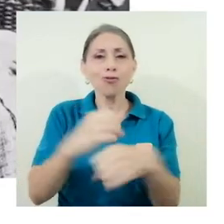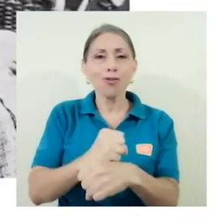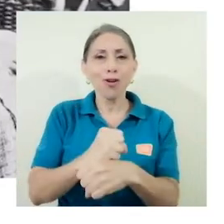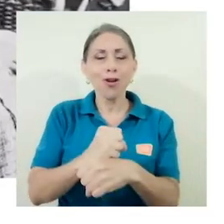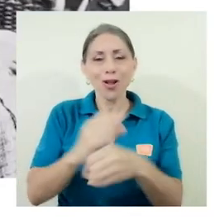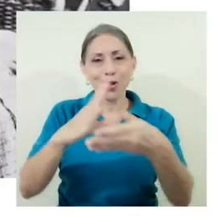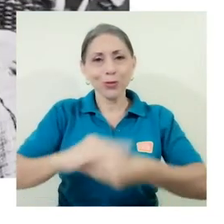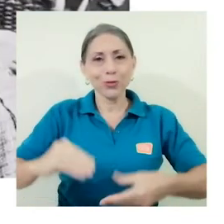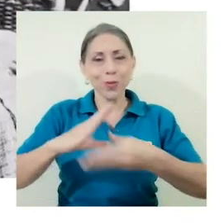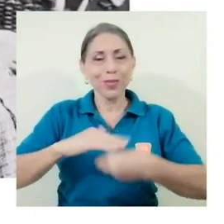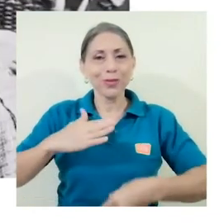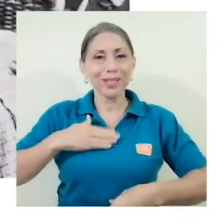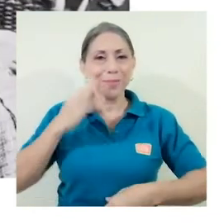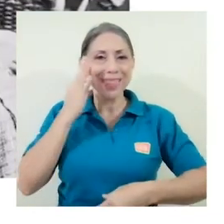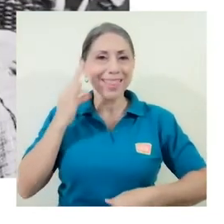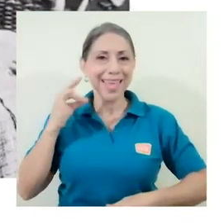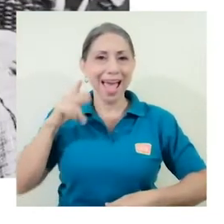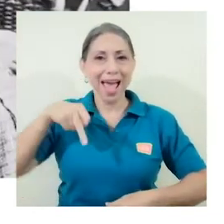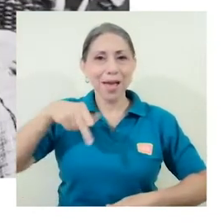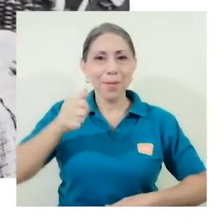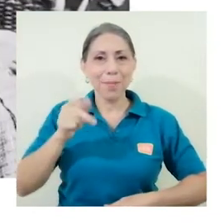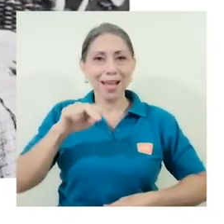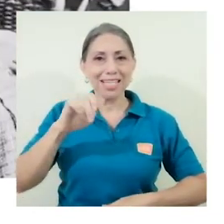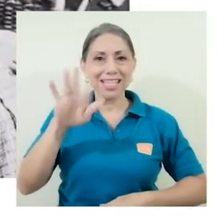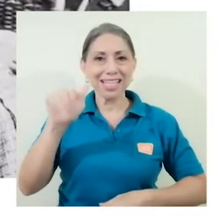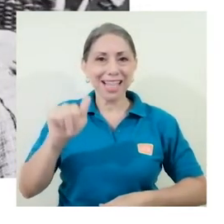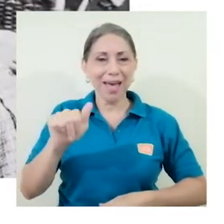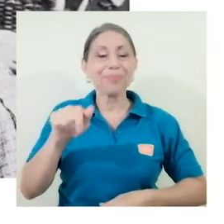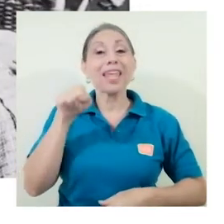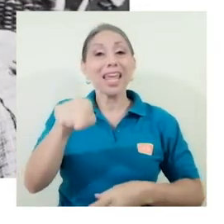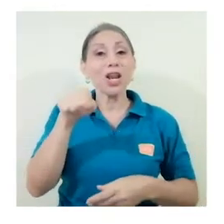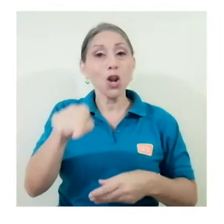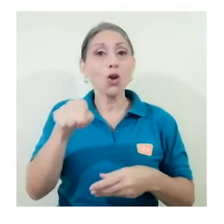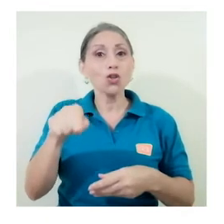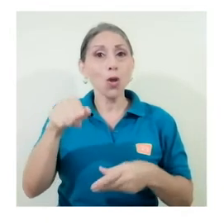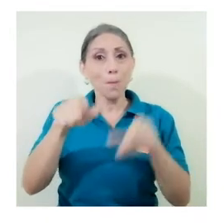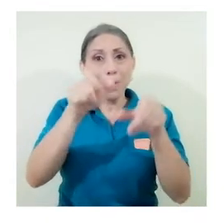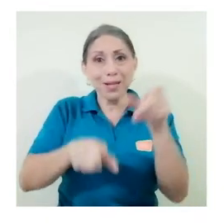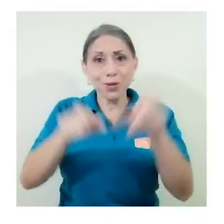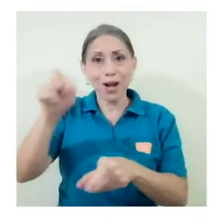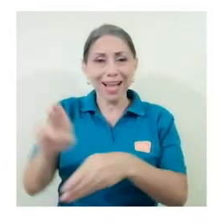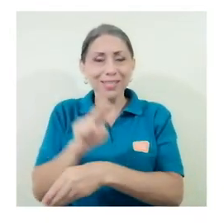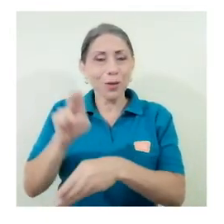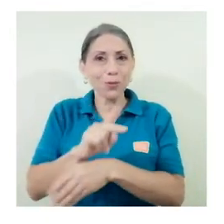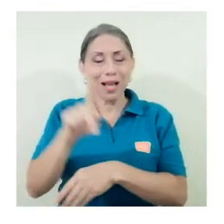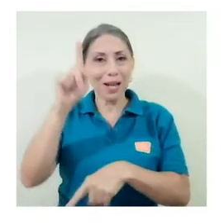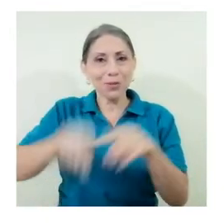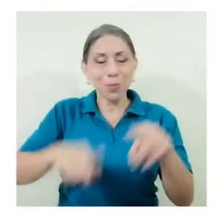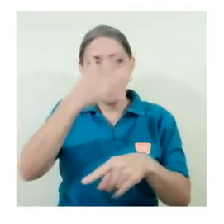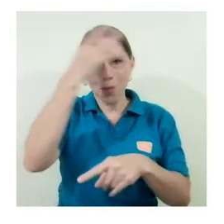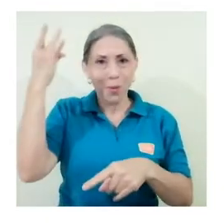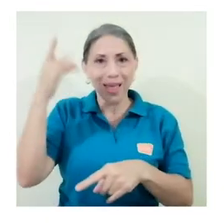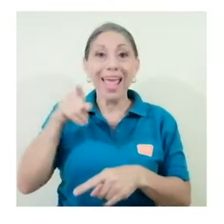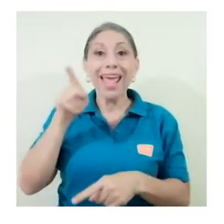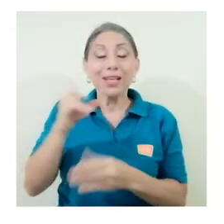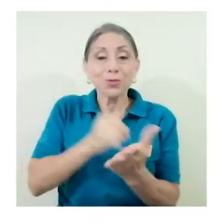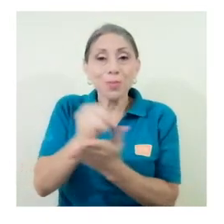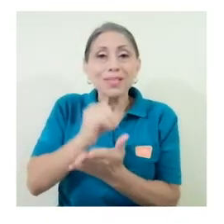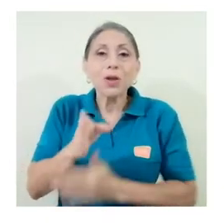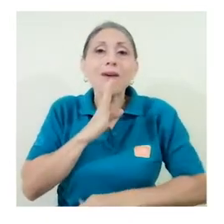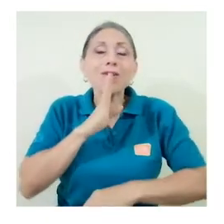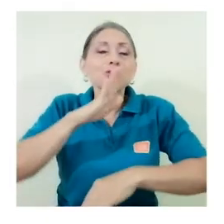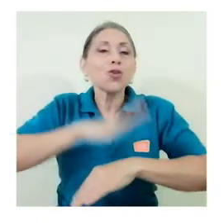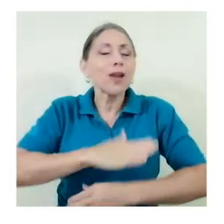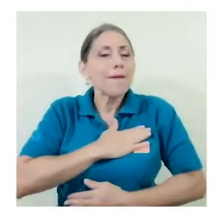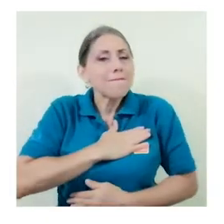los cuentos de mi tía Panchita y a sus inolvidables personajes. Destacó en su investigación el profesor Rubio la vocación